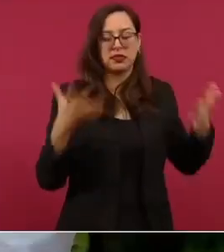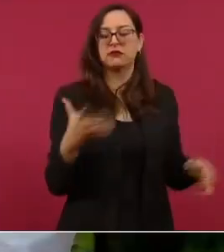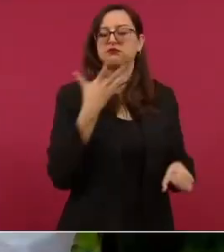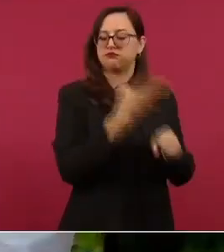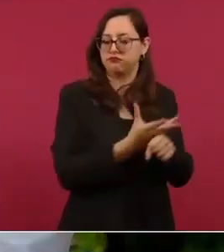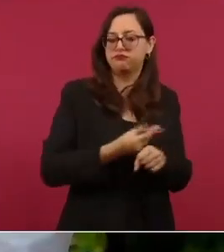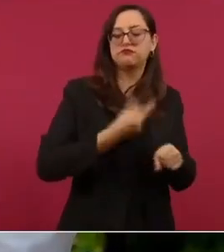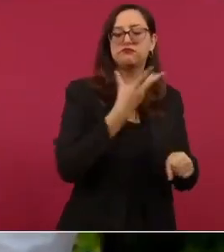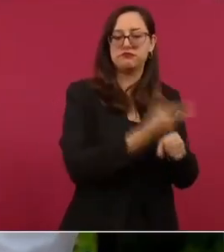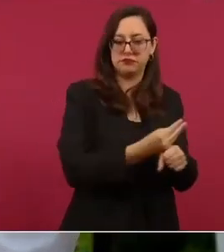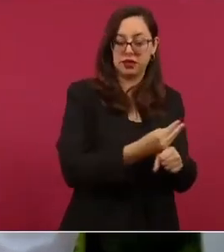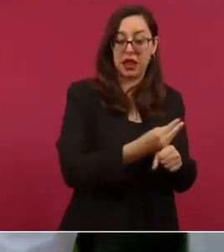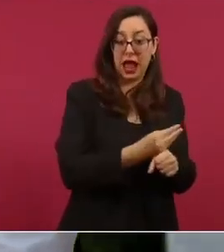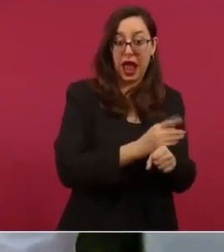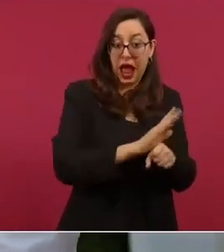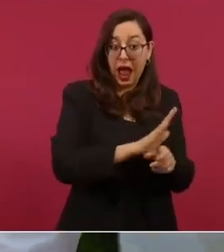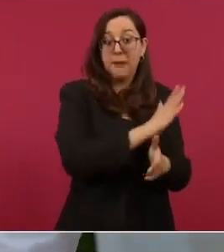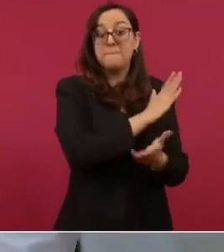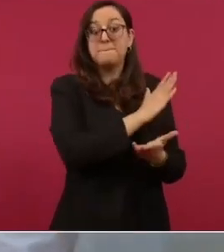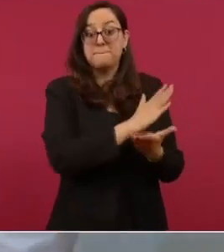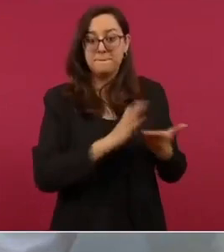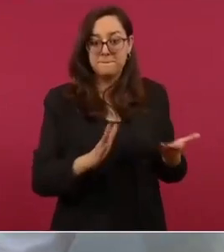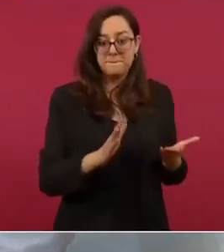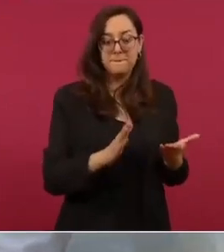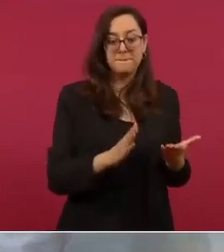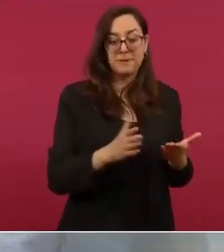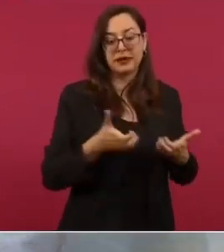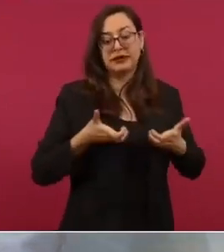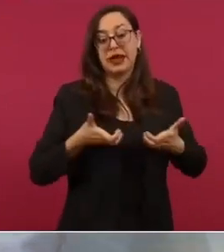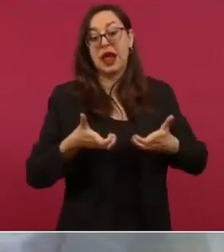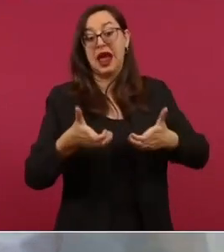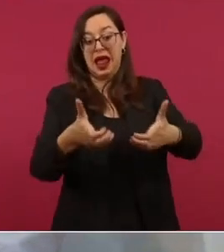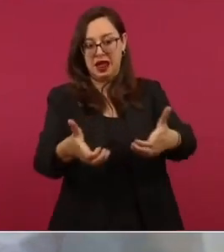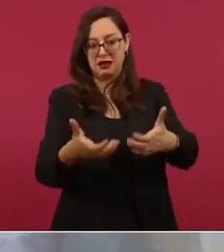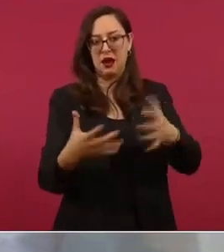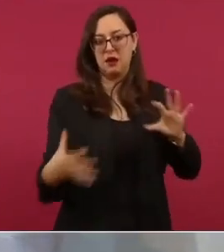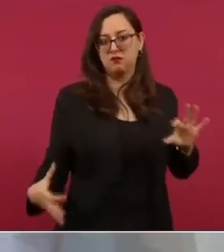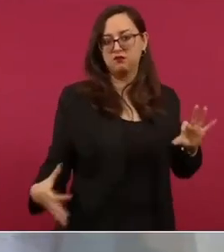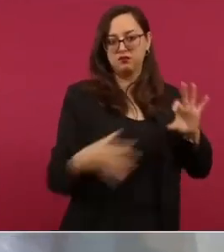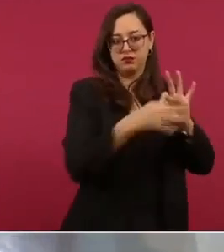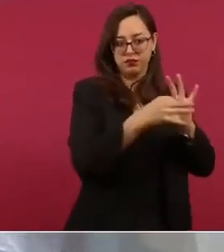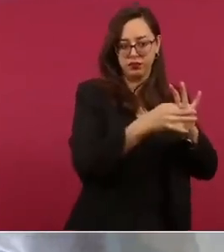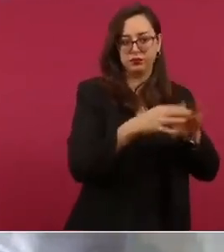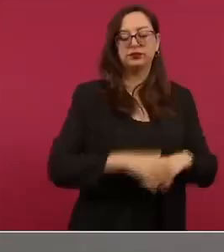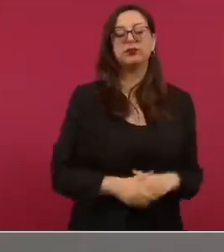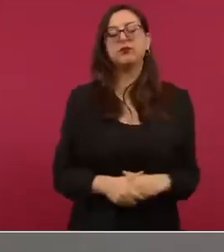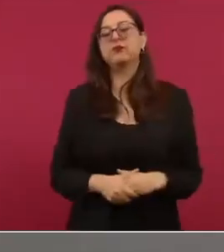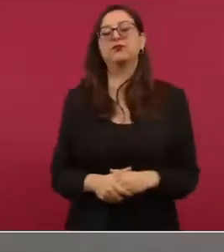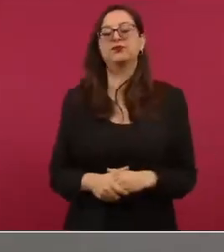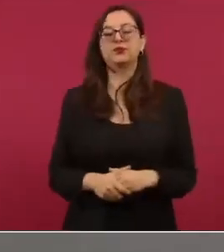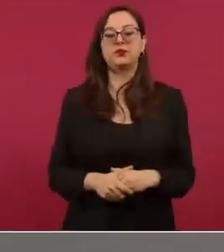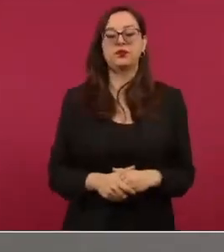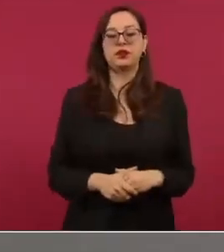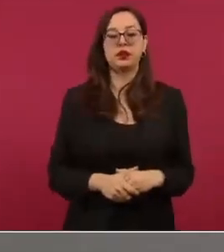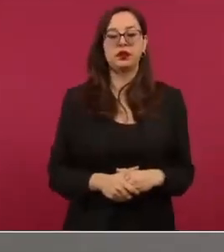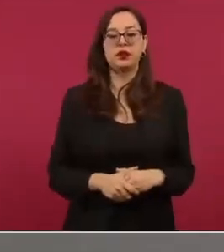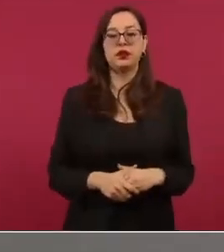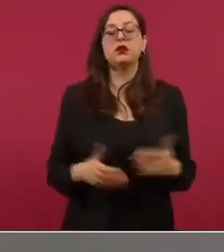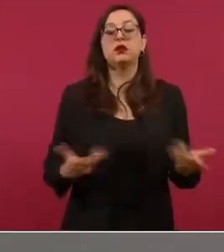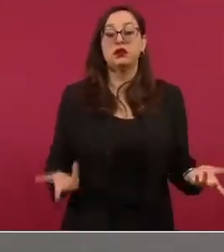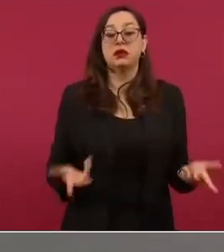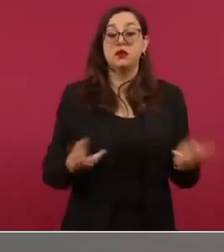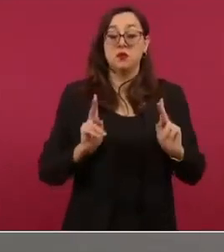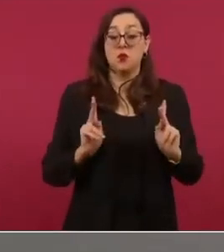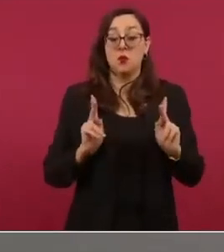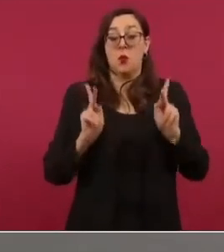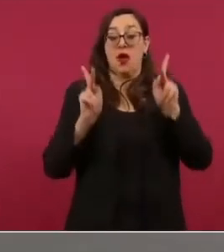fue también ampliar la autopista y el de ocho kilómetros para atravesar la laguna